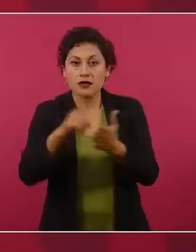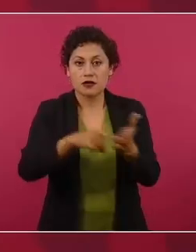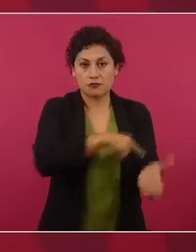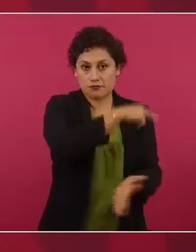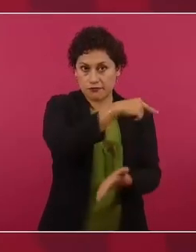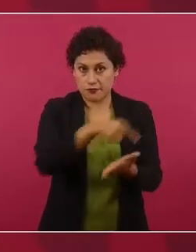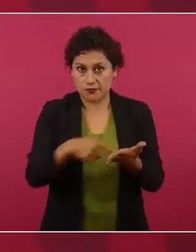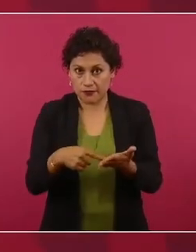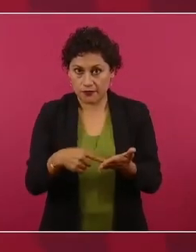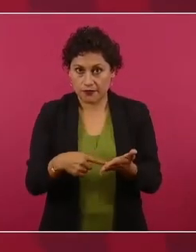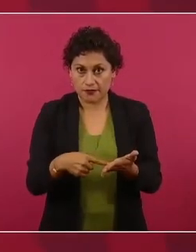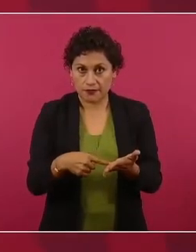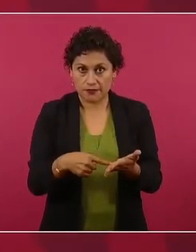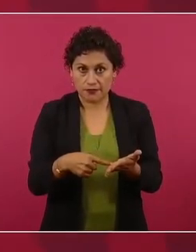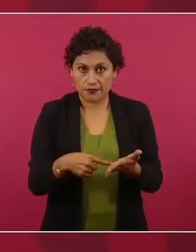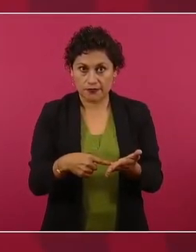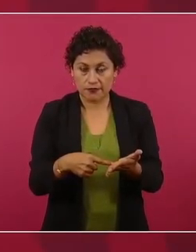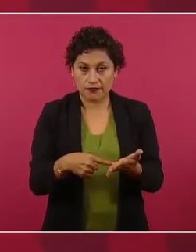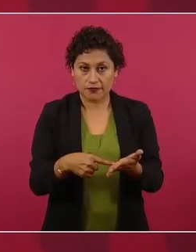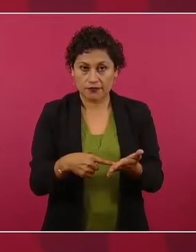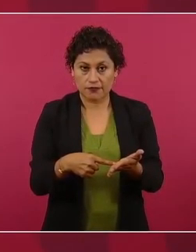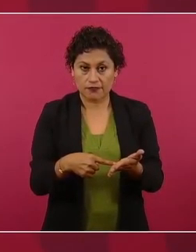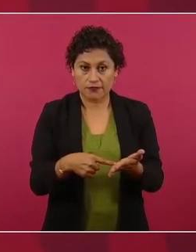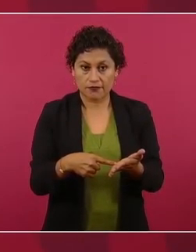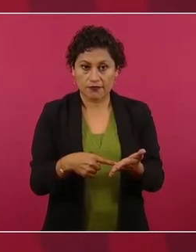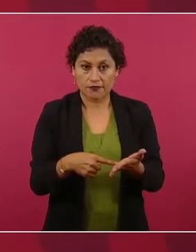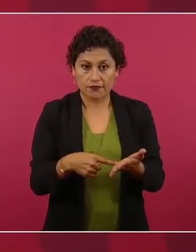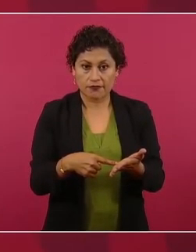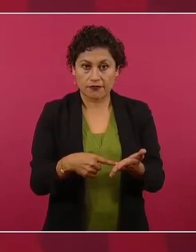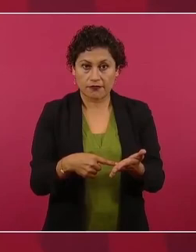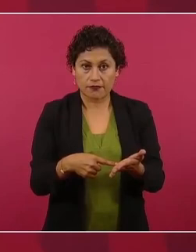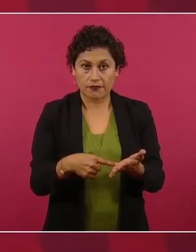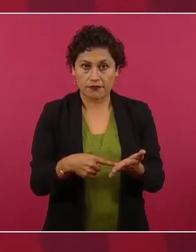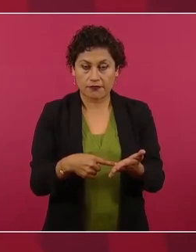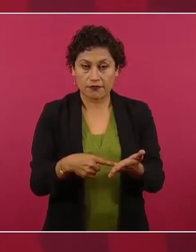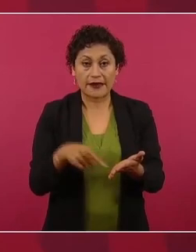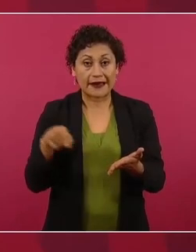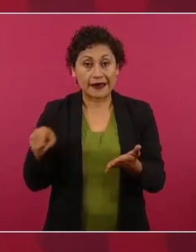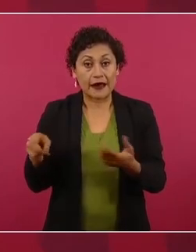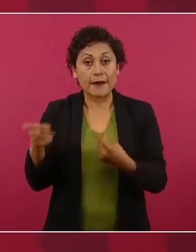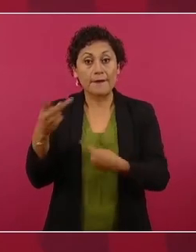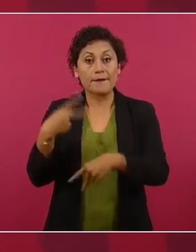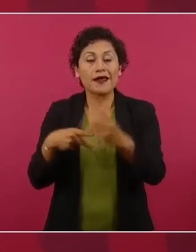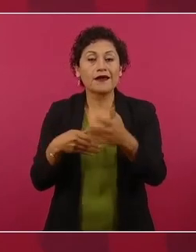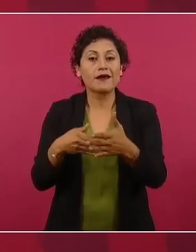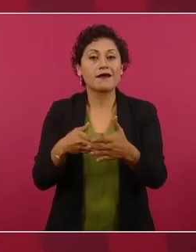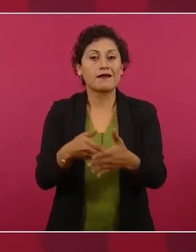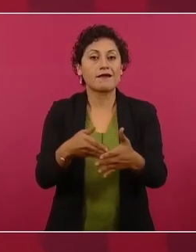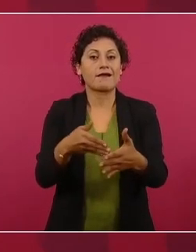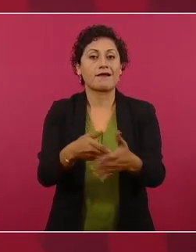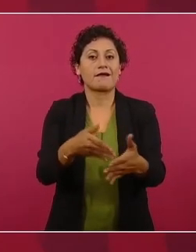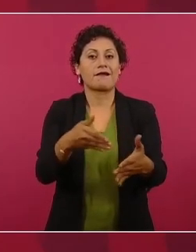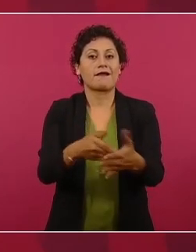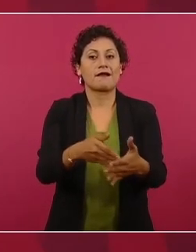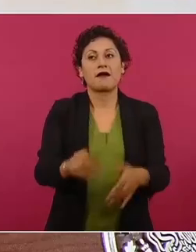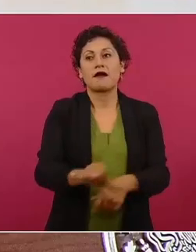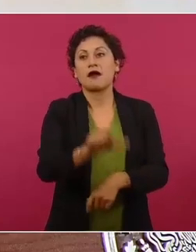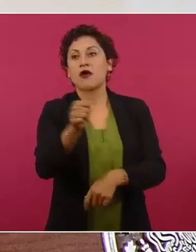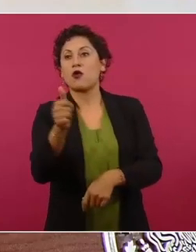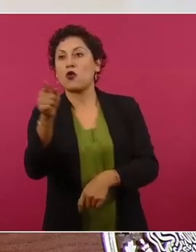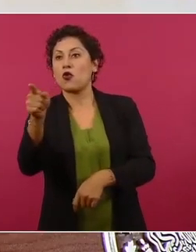y está interfiriendo en la esfera de otro poder,